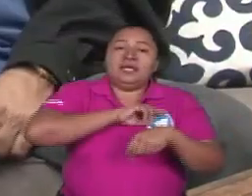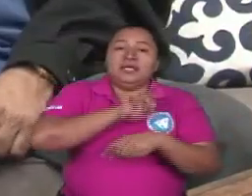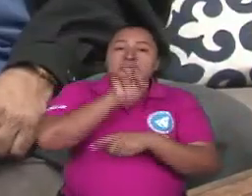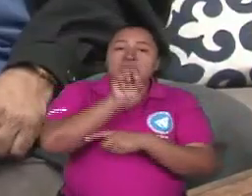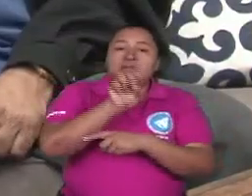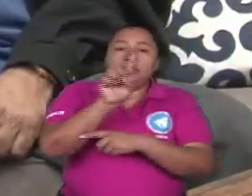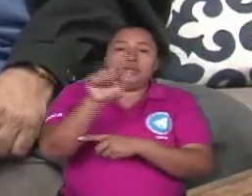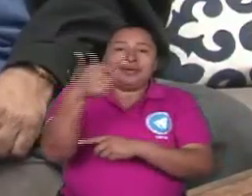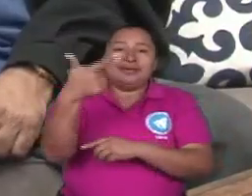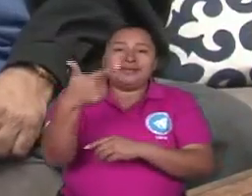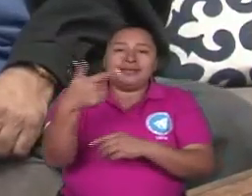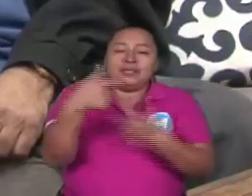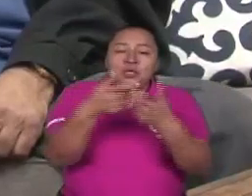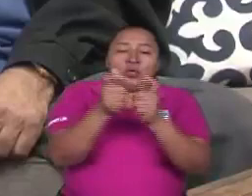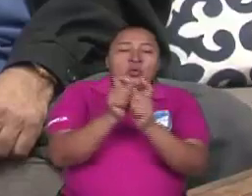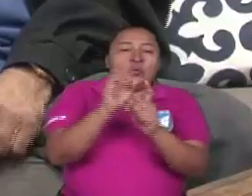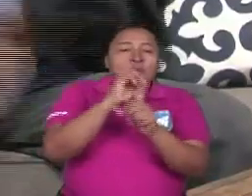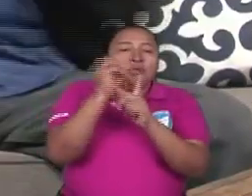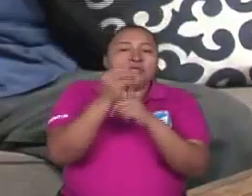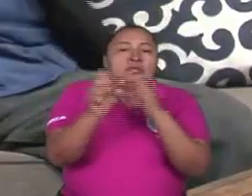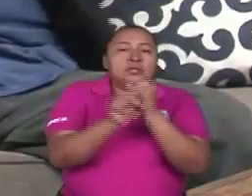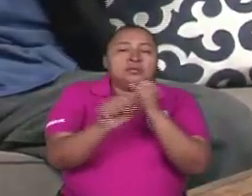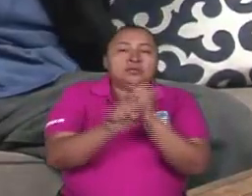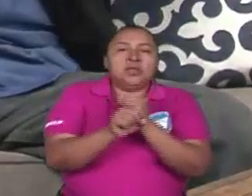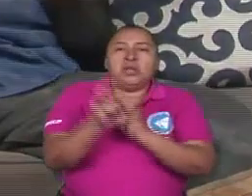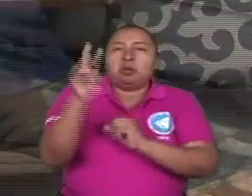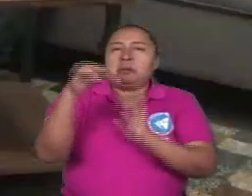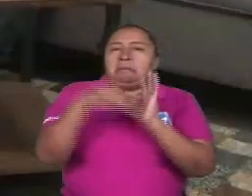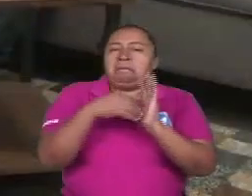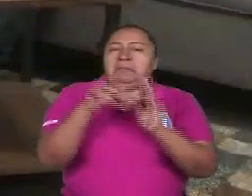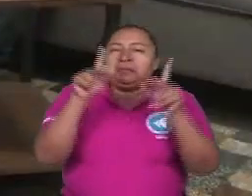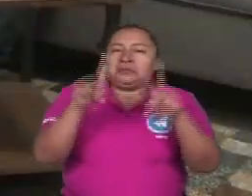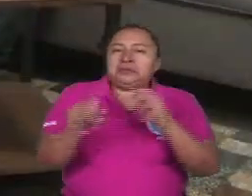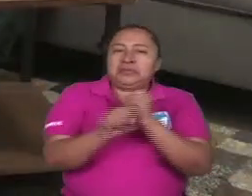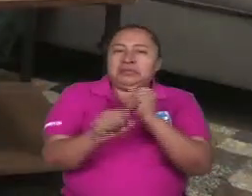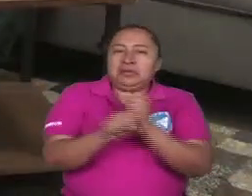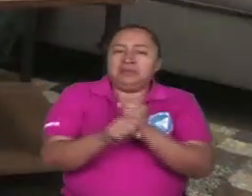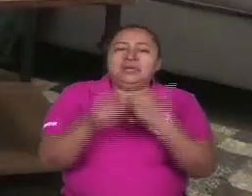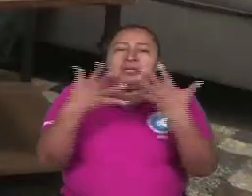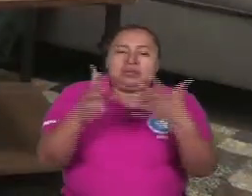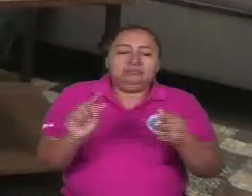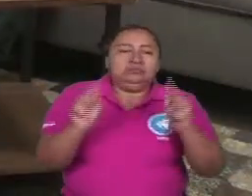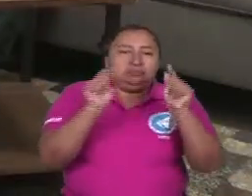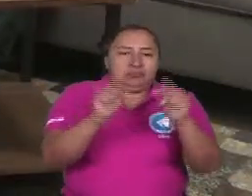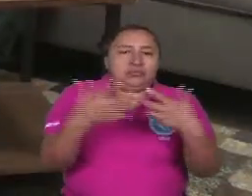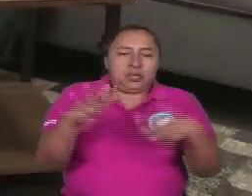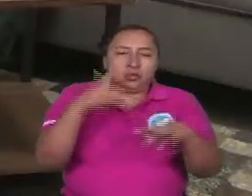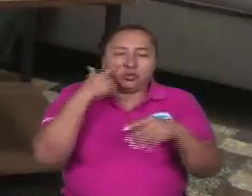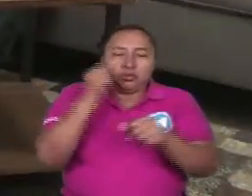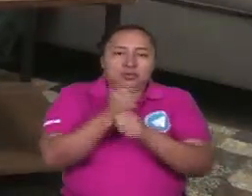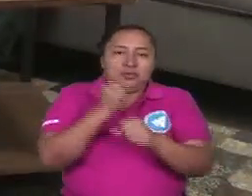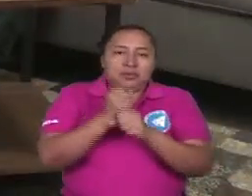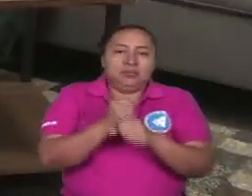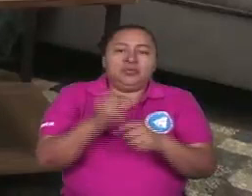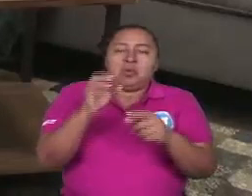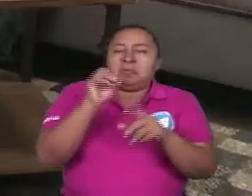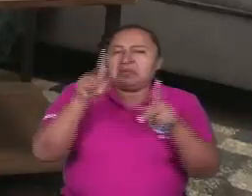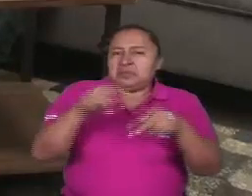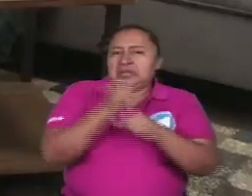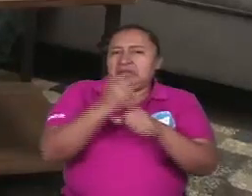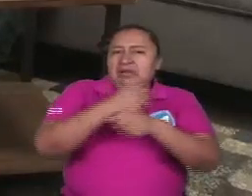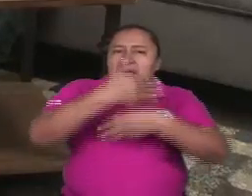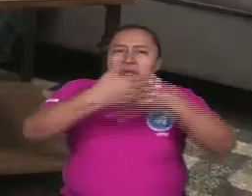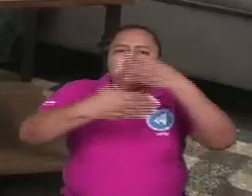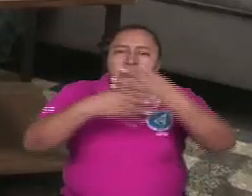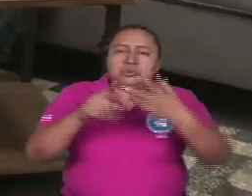sindicatos y no más de 5000 trabajadores legalmente registrados y reconocidos por la dictadura. Dentro de ellos obreros de la construcción,